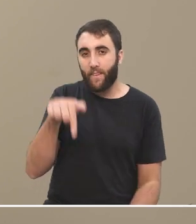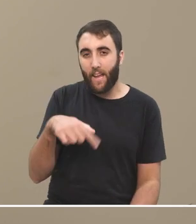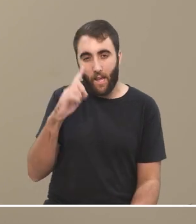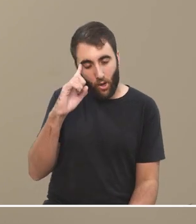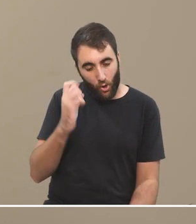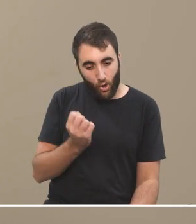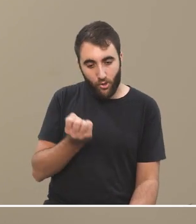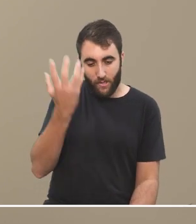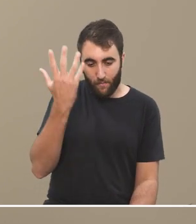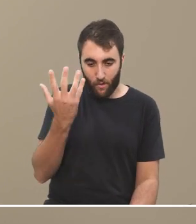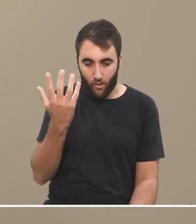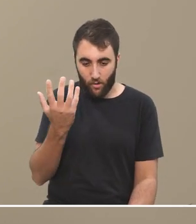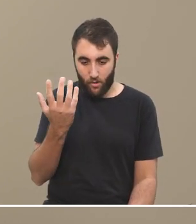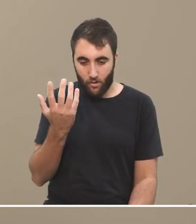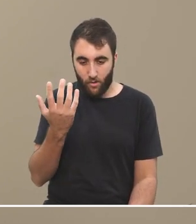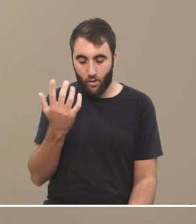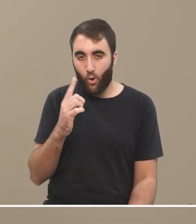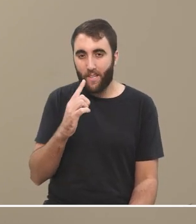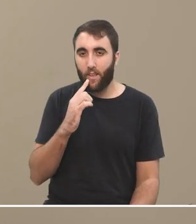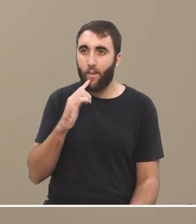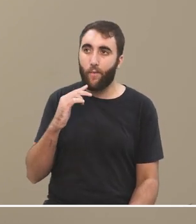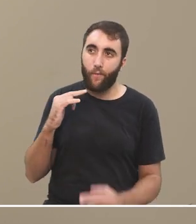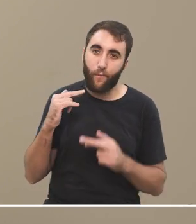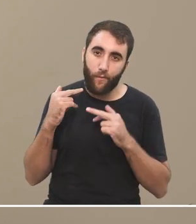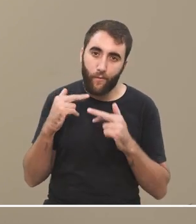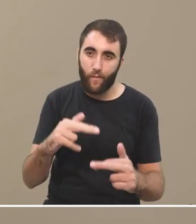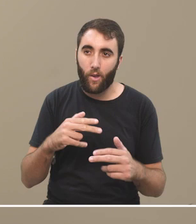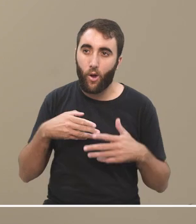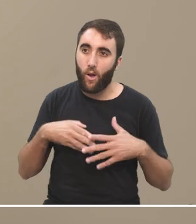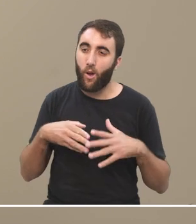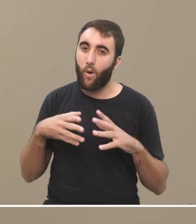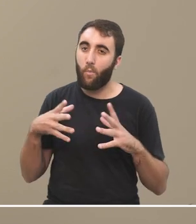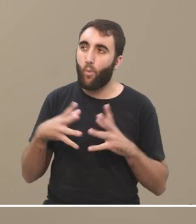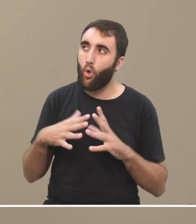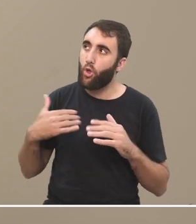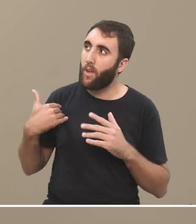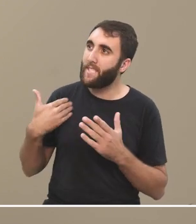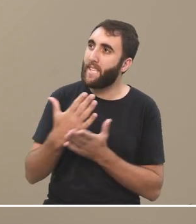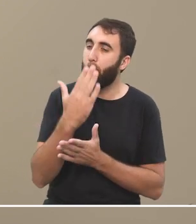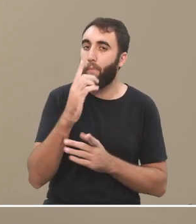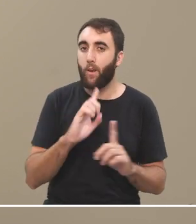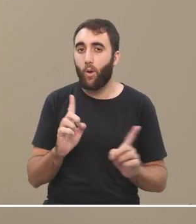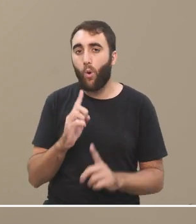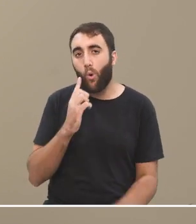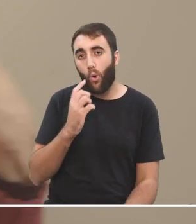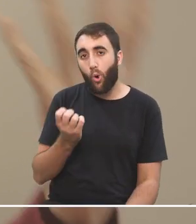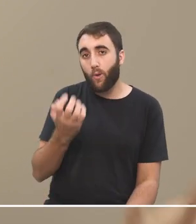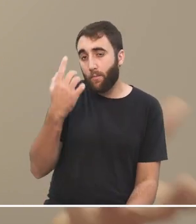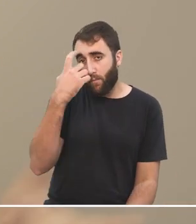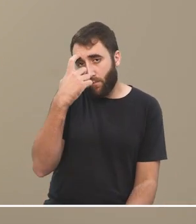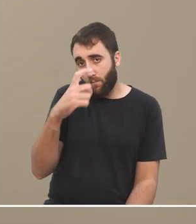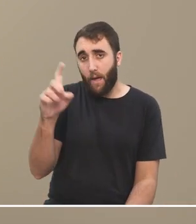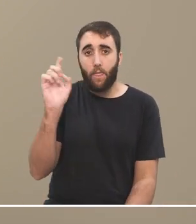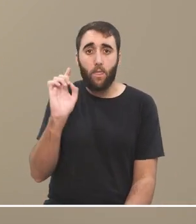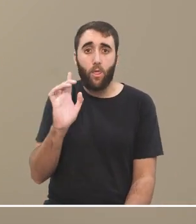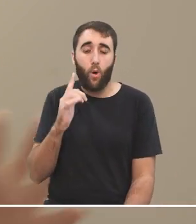concepto no es un concepto eterno ¿no? que nació junto con la humanidad ni muchísimo menos sino que es un invento ¿no?